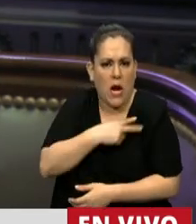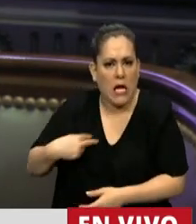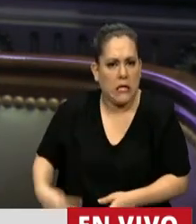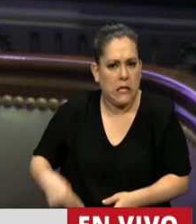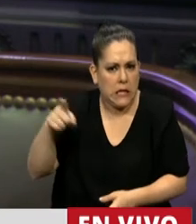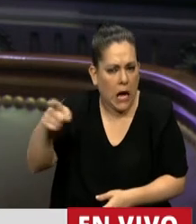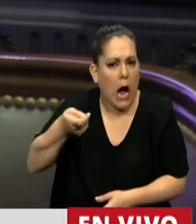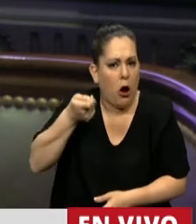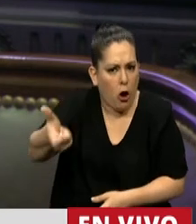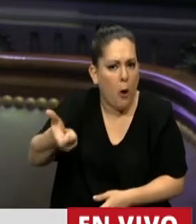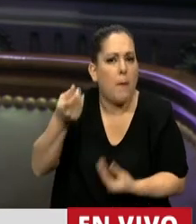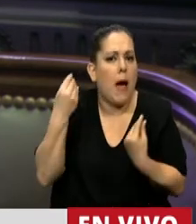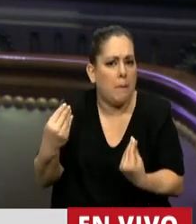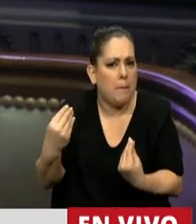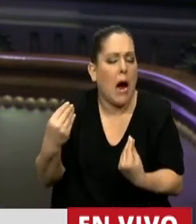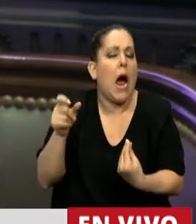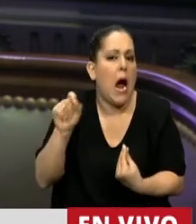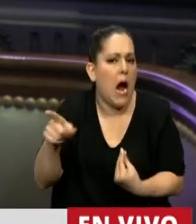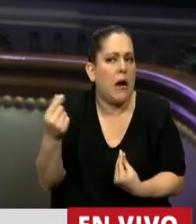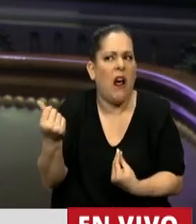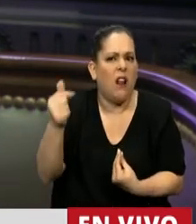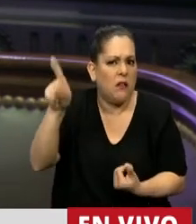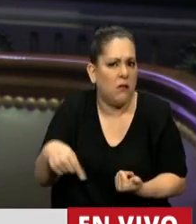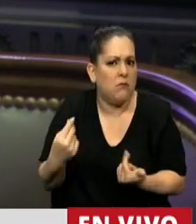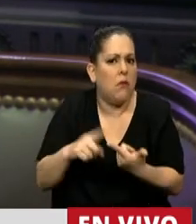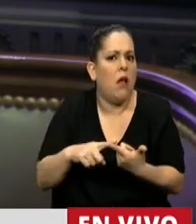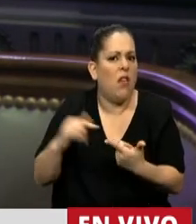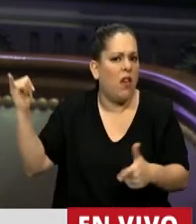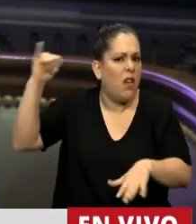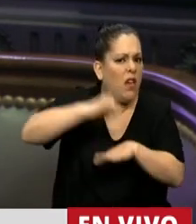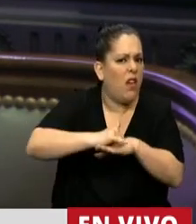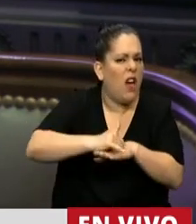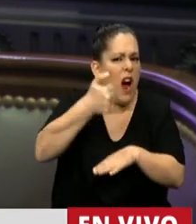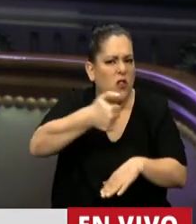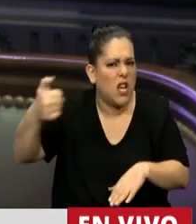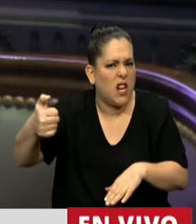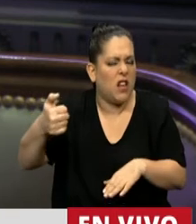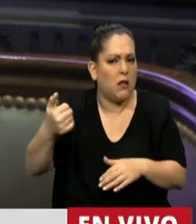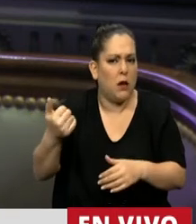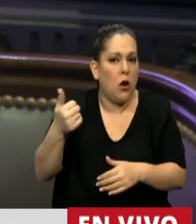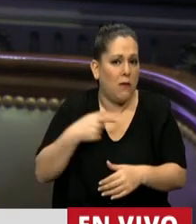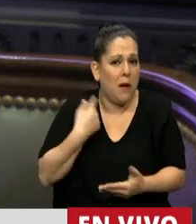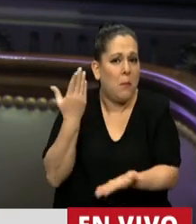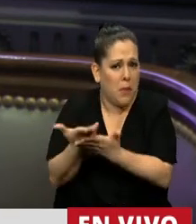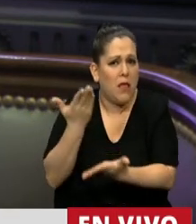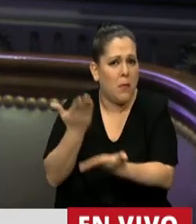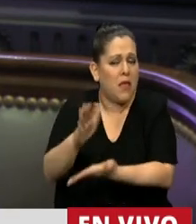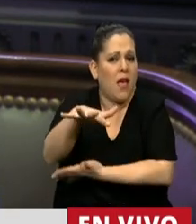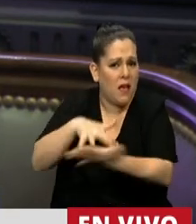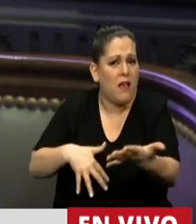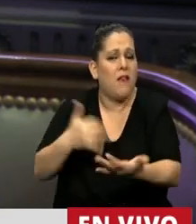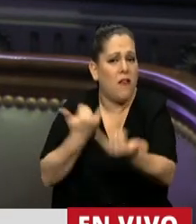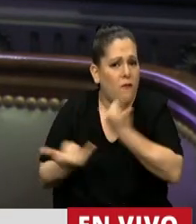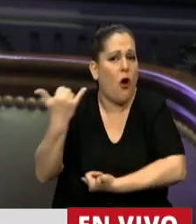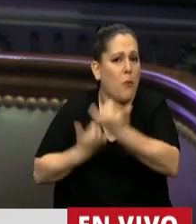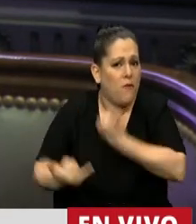fue comprado, a qué costo, por qué vino en un avión de aerolíneas, todos pedidos de informe que están en la Comisión de